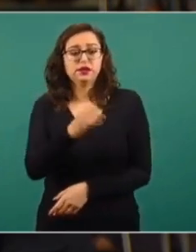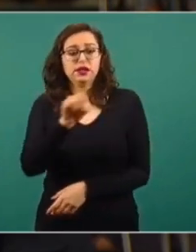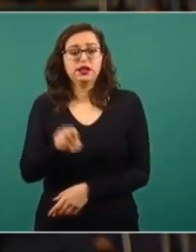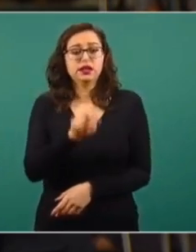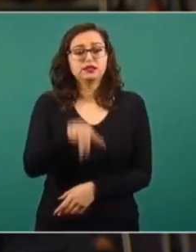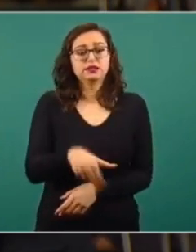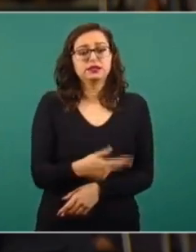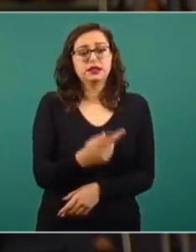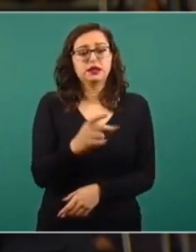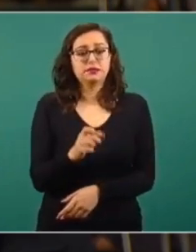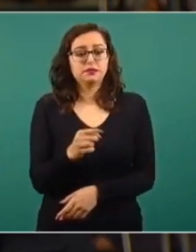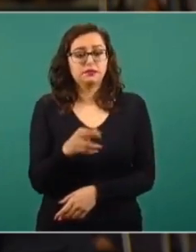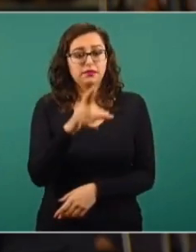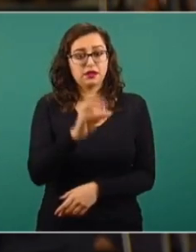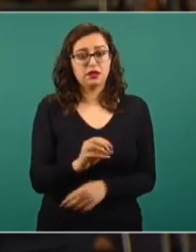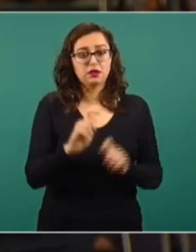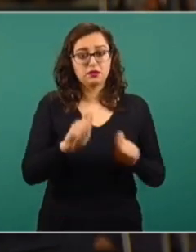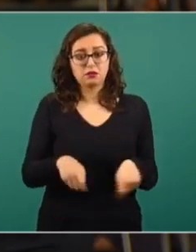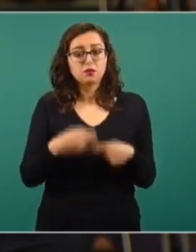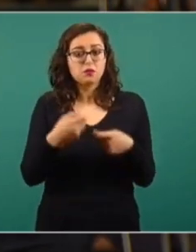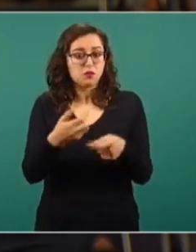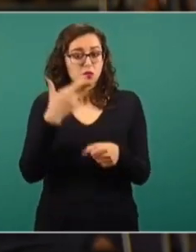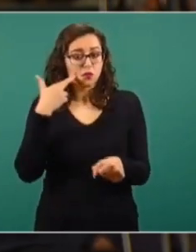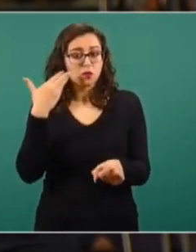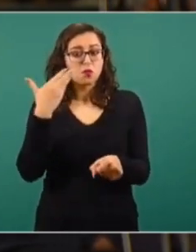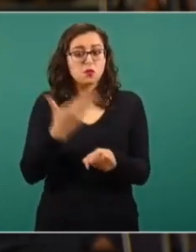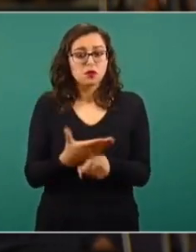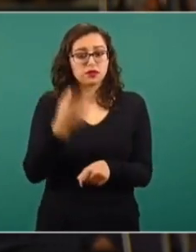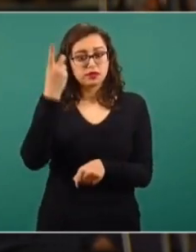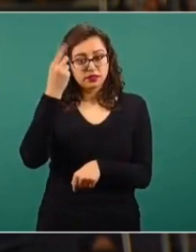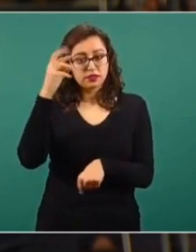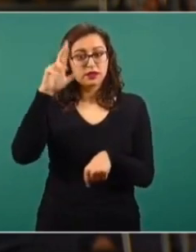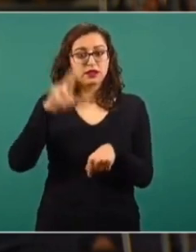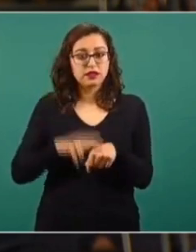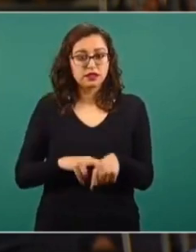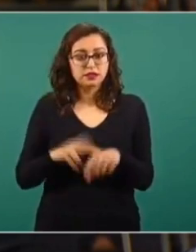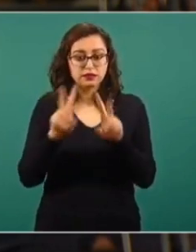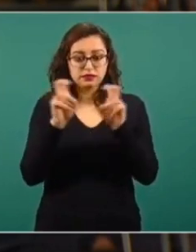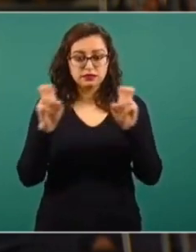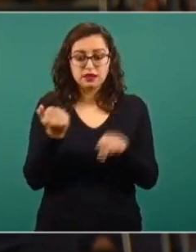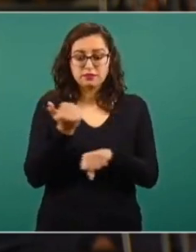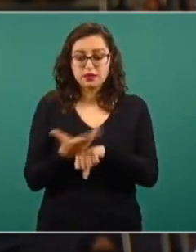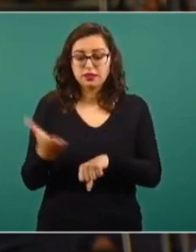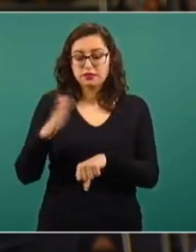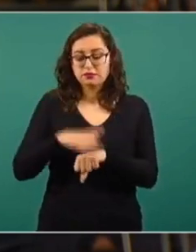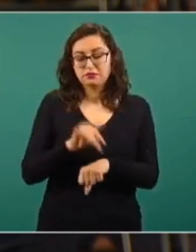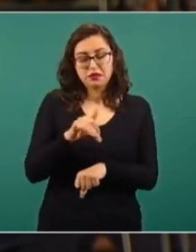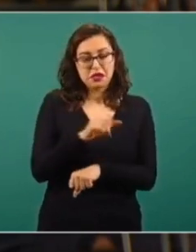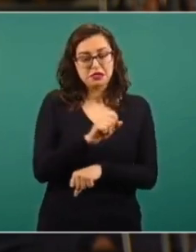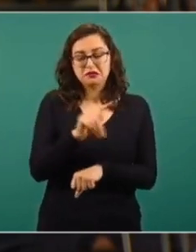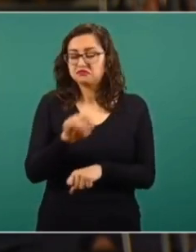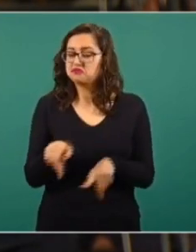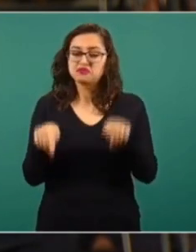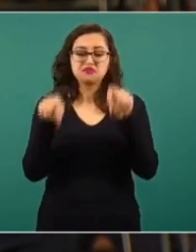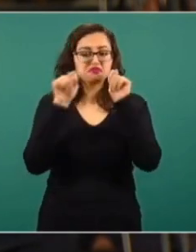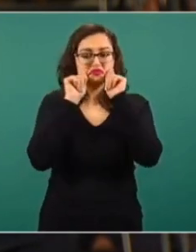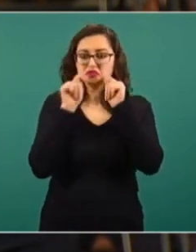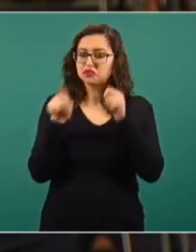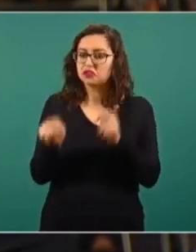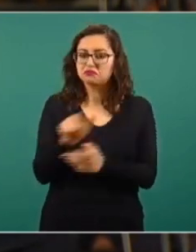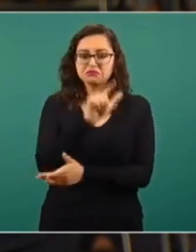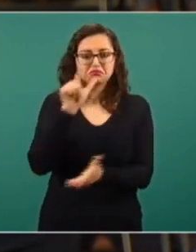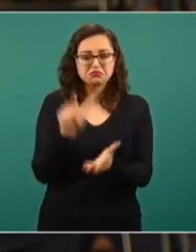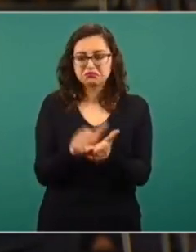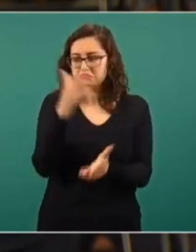Iturburu, para ocupar el cargo de director normativo de administración del Issste. Pese a ello, la